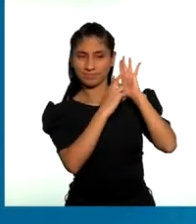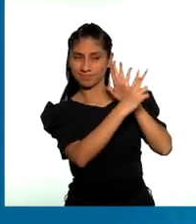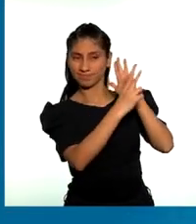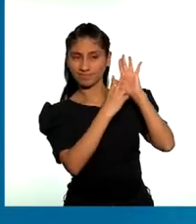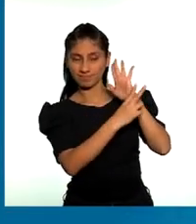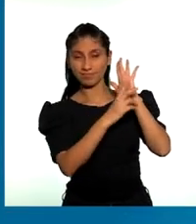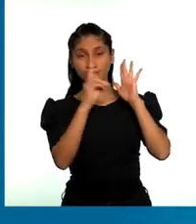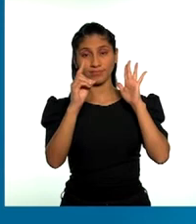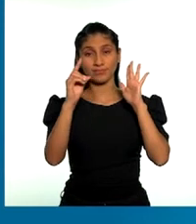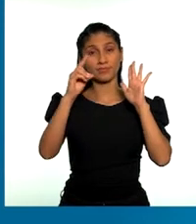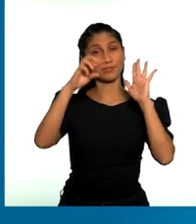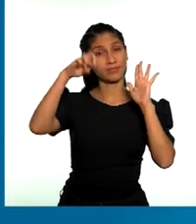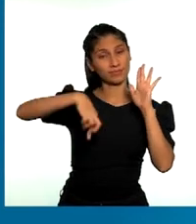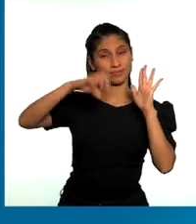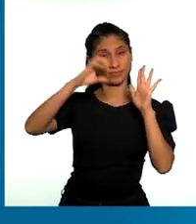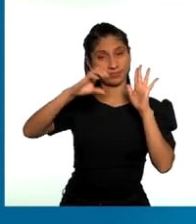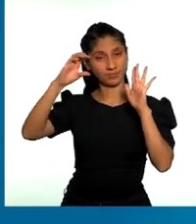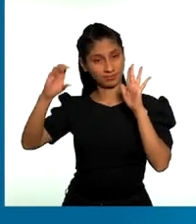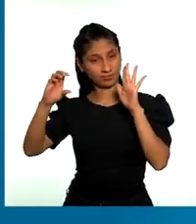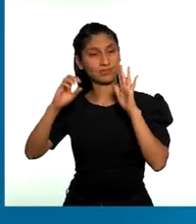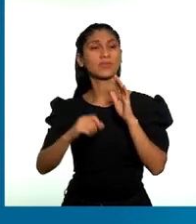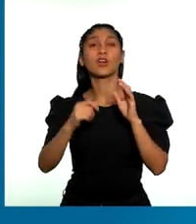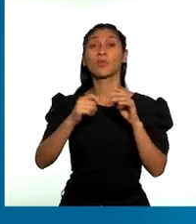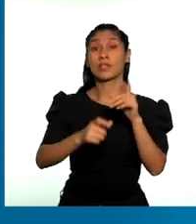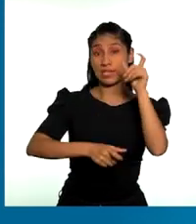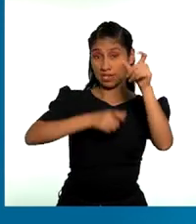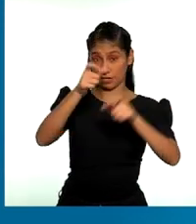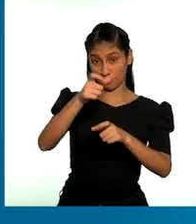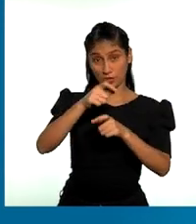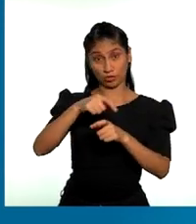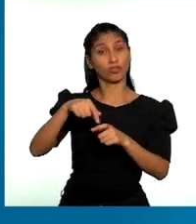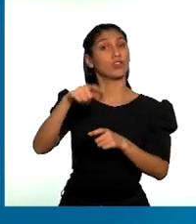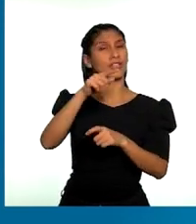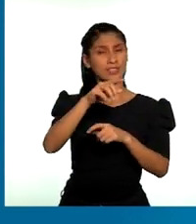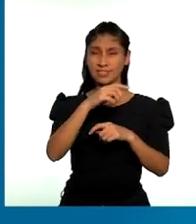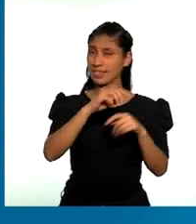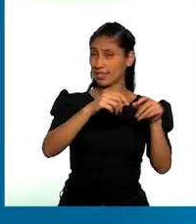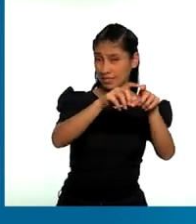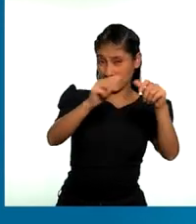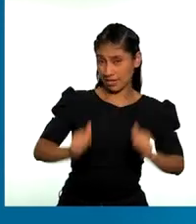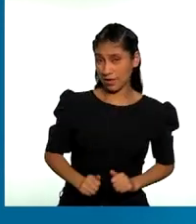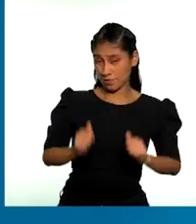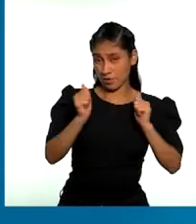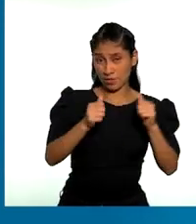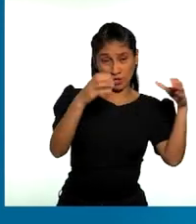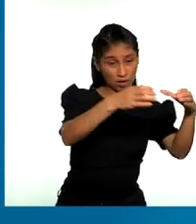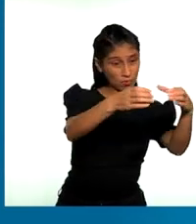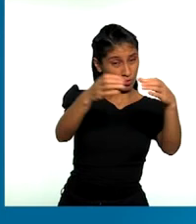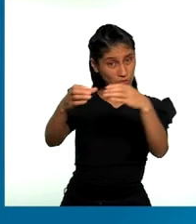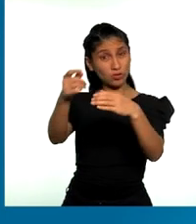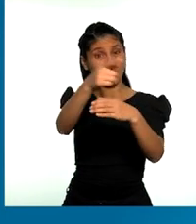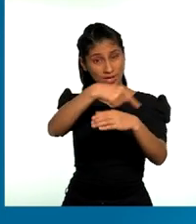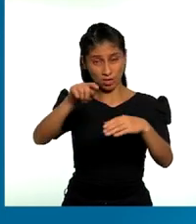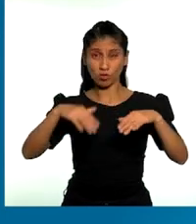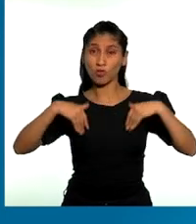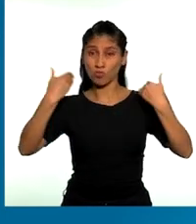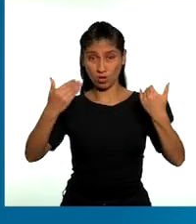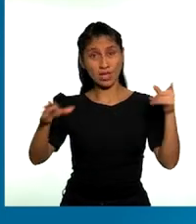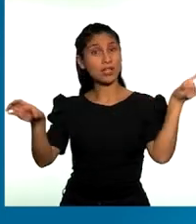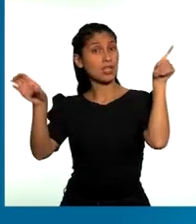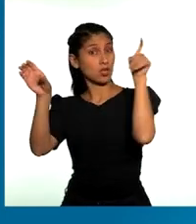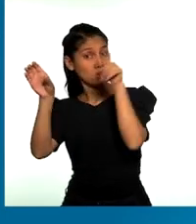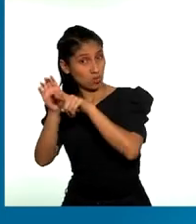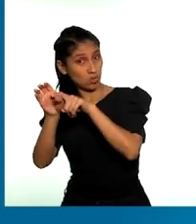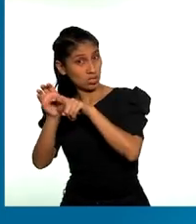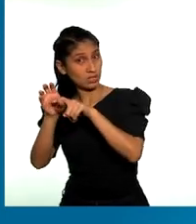participación política es un derecho de las poblaciones indígenas y originarias. Su participación es